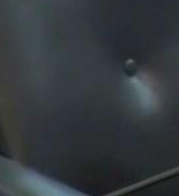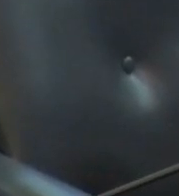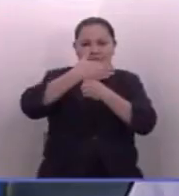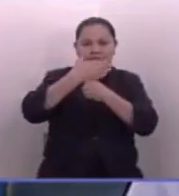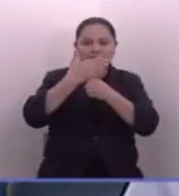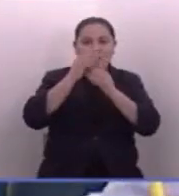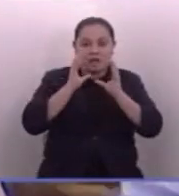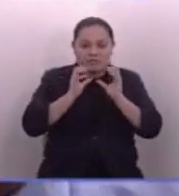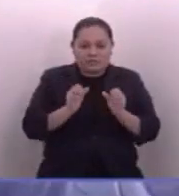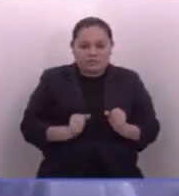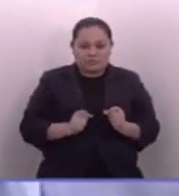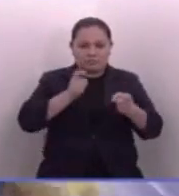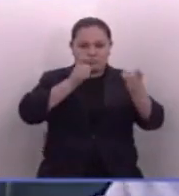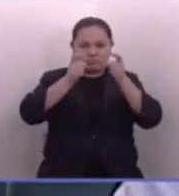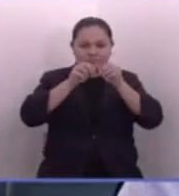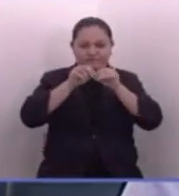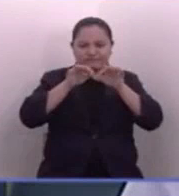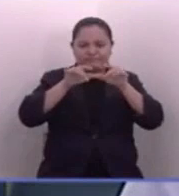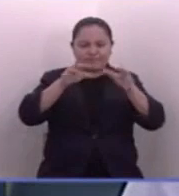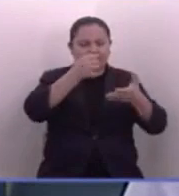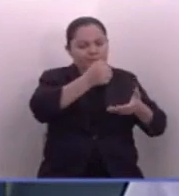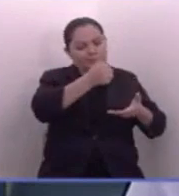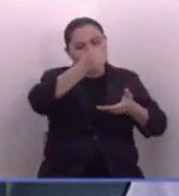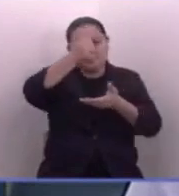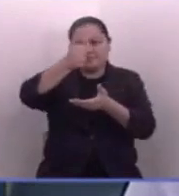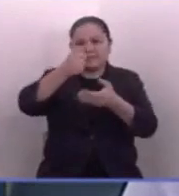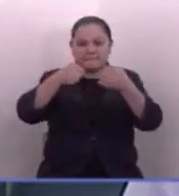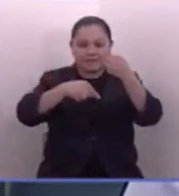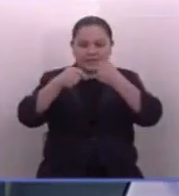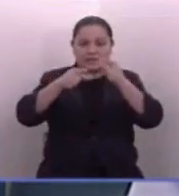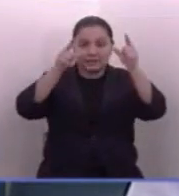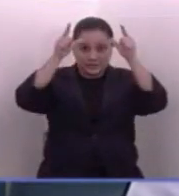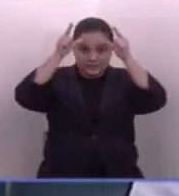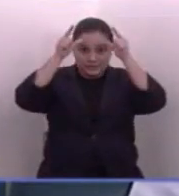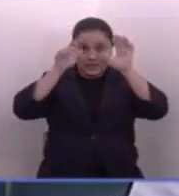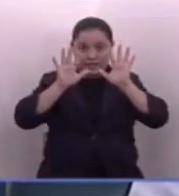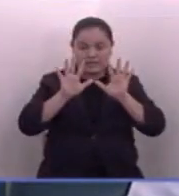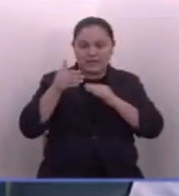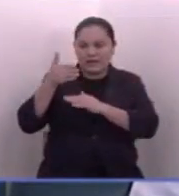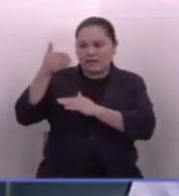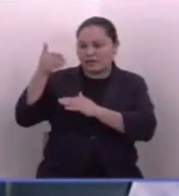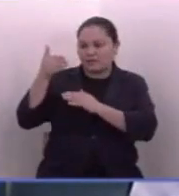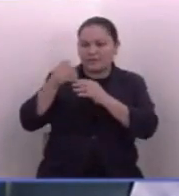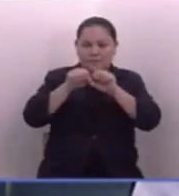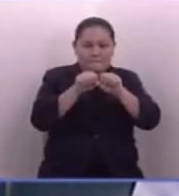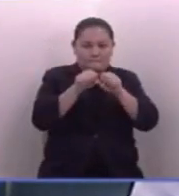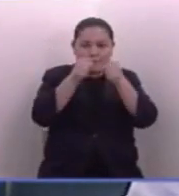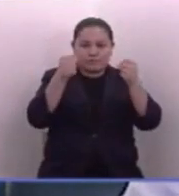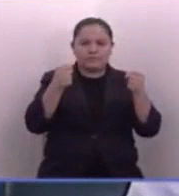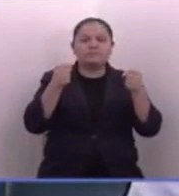en el poder, el que repartía los paquetes agrícolas. Y en 10 años eso se logró romper.